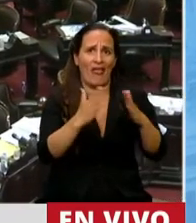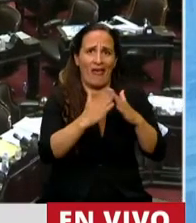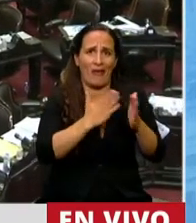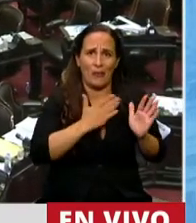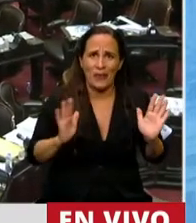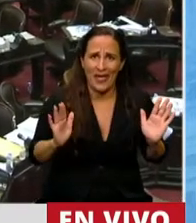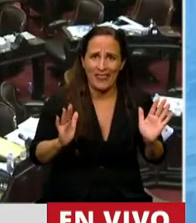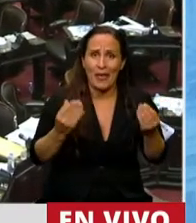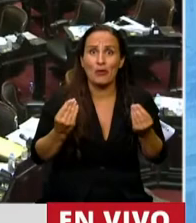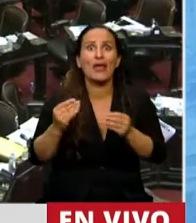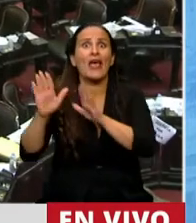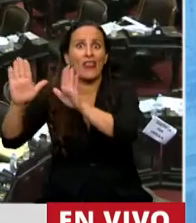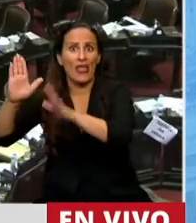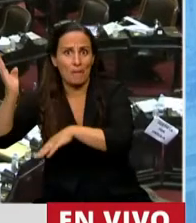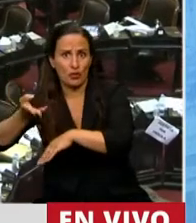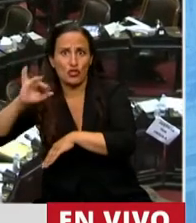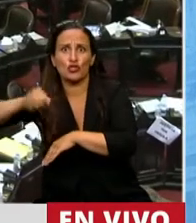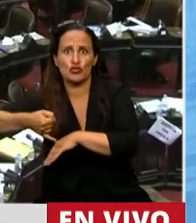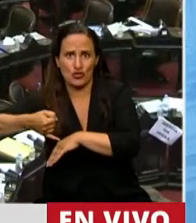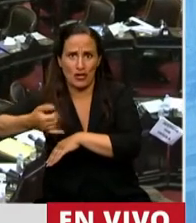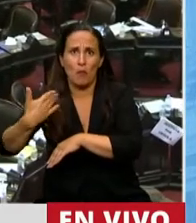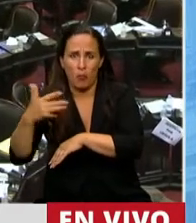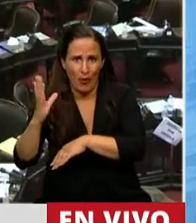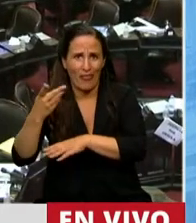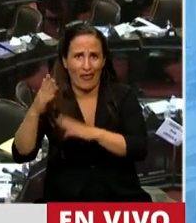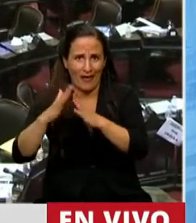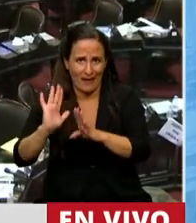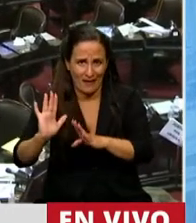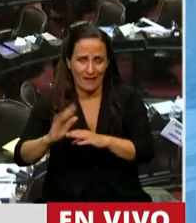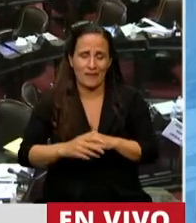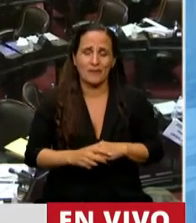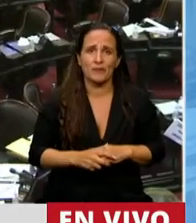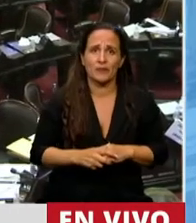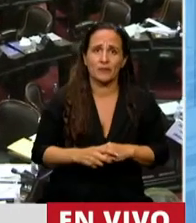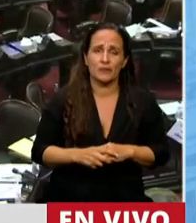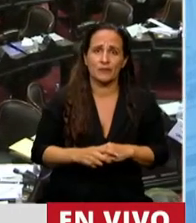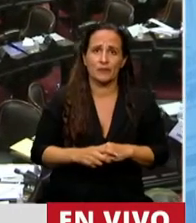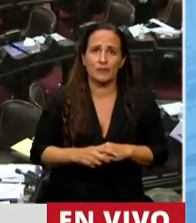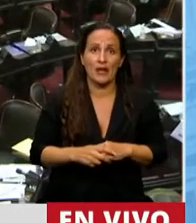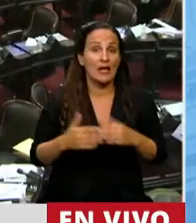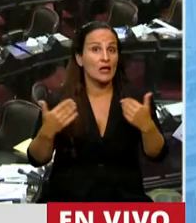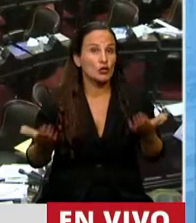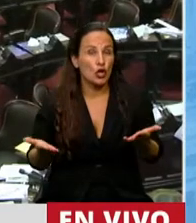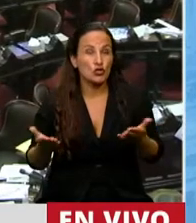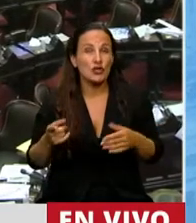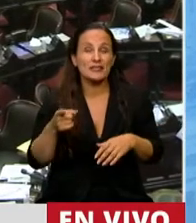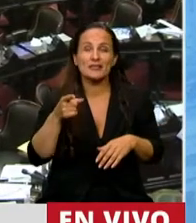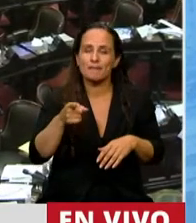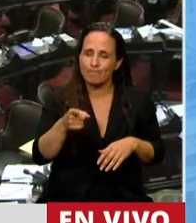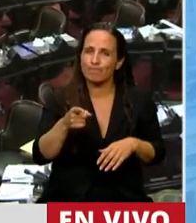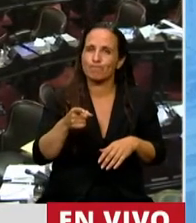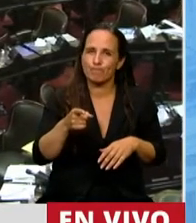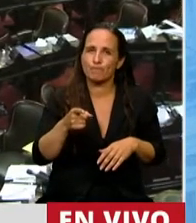porque solo el 10% accede al mercado en términos tradicionales. Entonces, se trata de entender